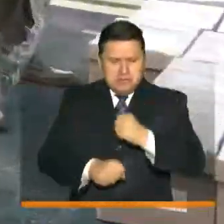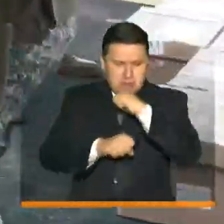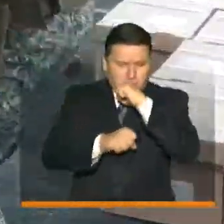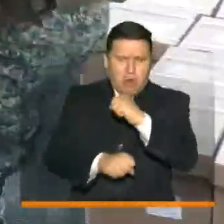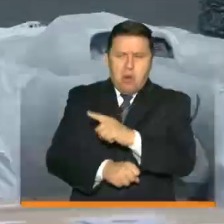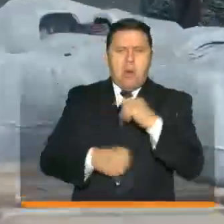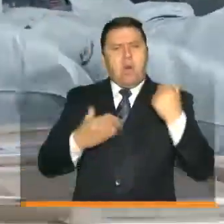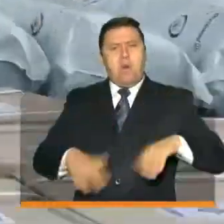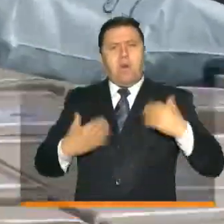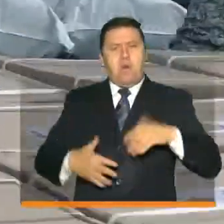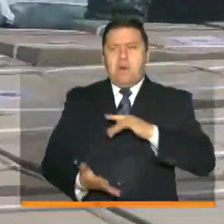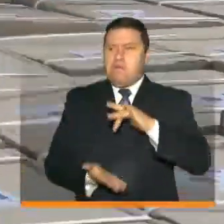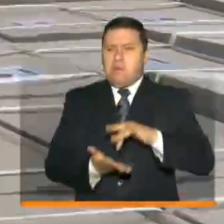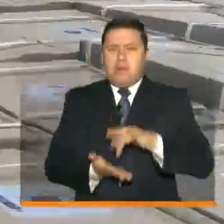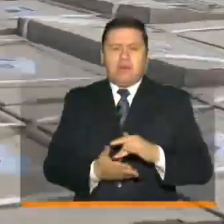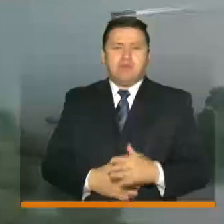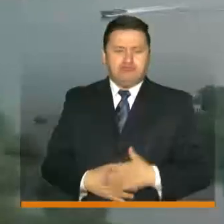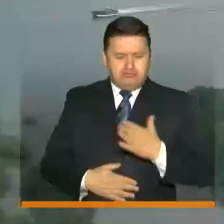pleno haciendo presencia.